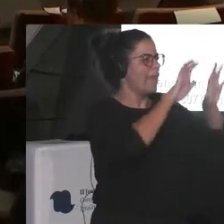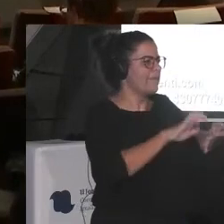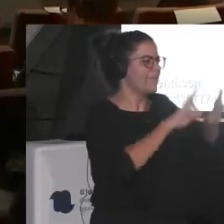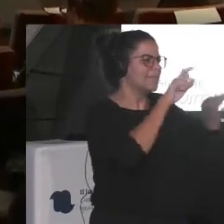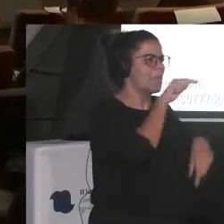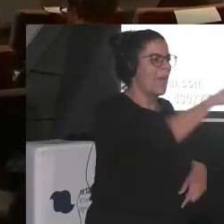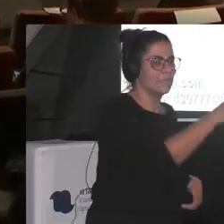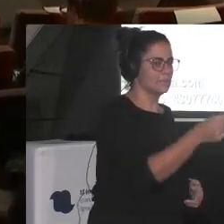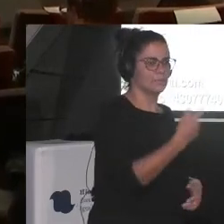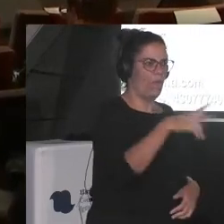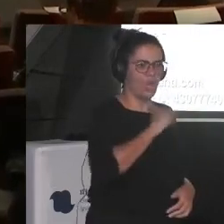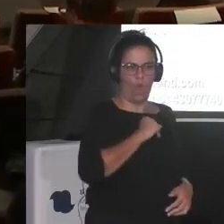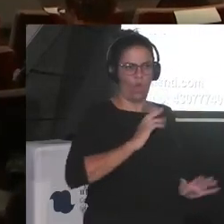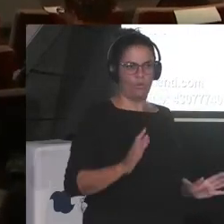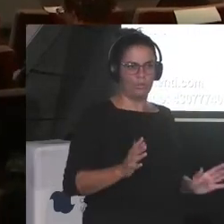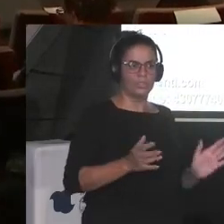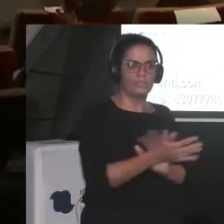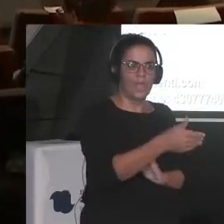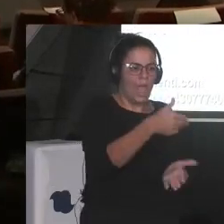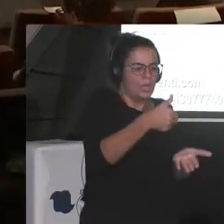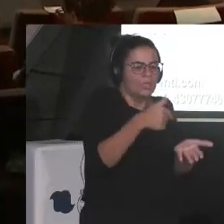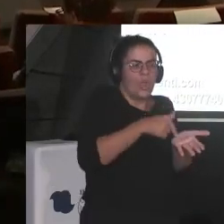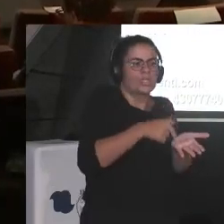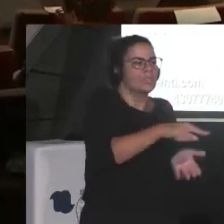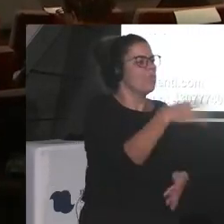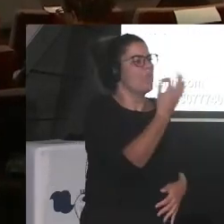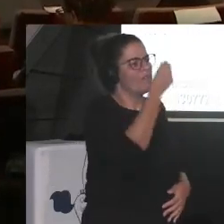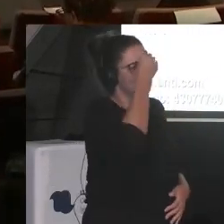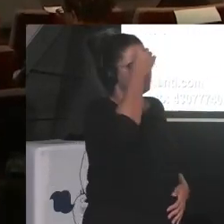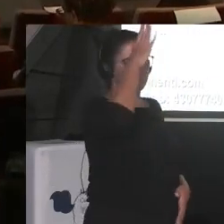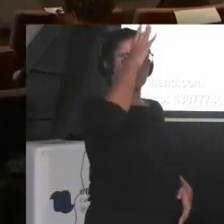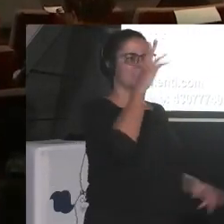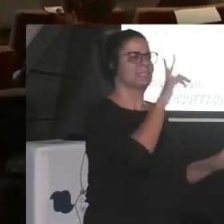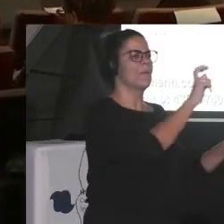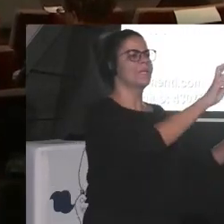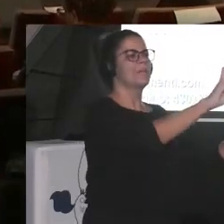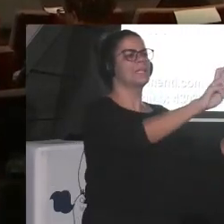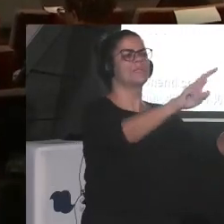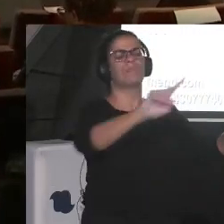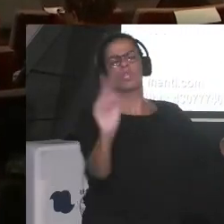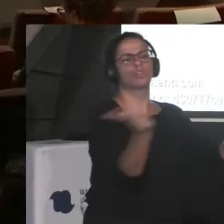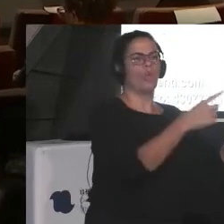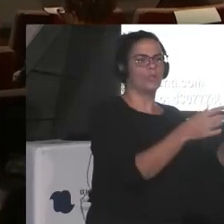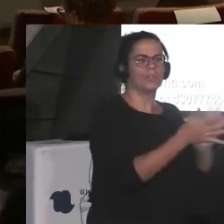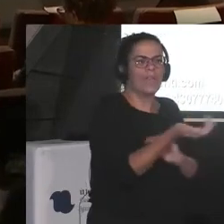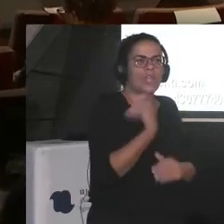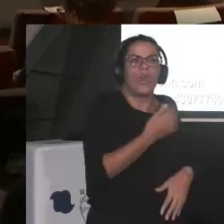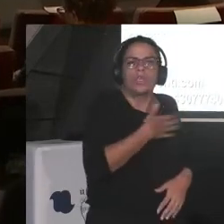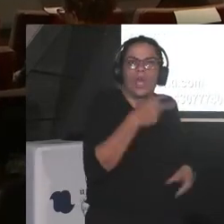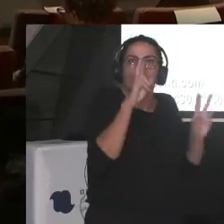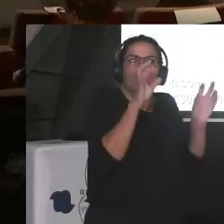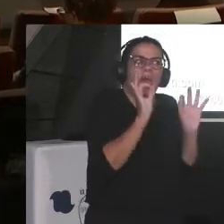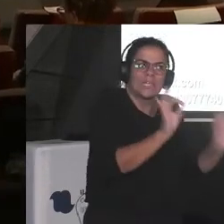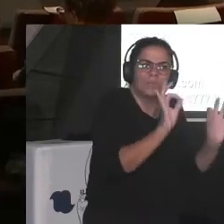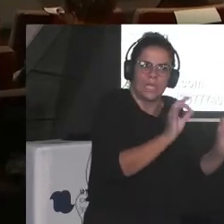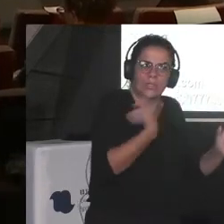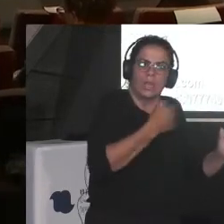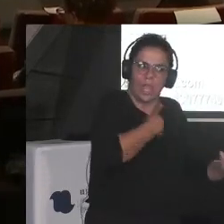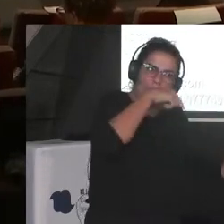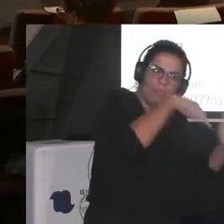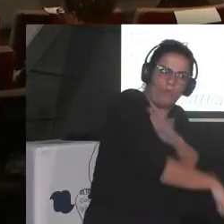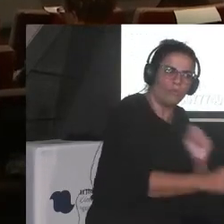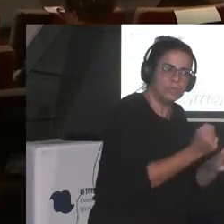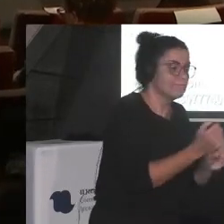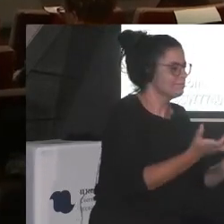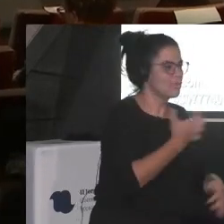se nos exige el saber de todo ¿no? el tú no te puedes especializar porque tú tienes que saber de todo no sé no sé me cuesta